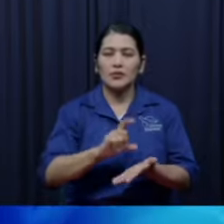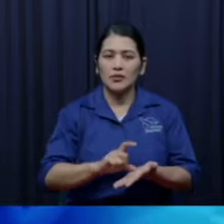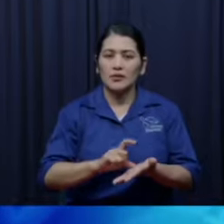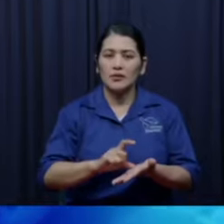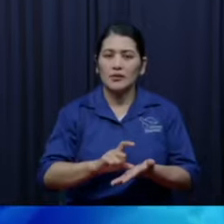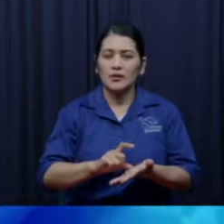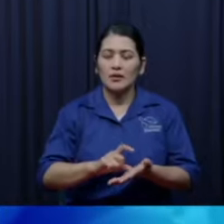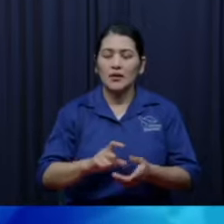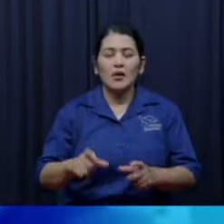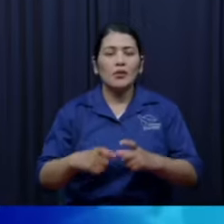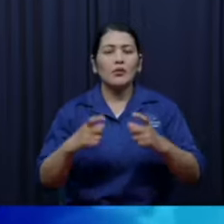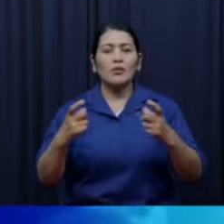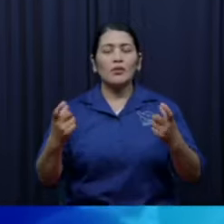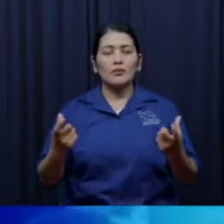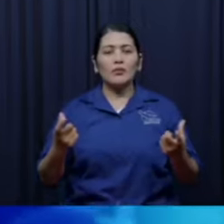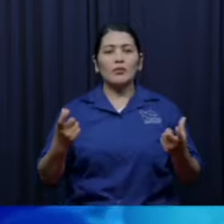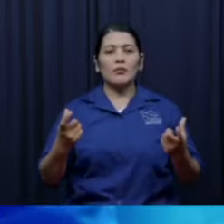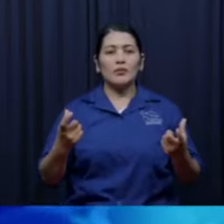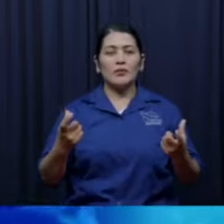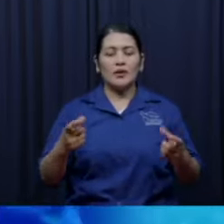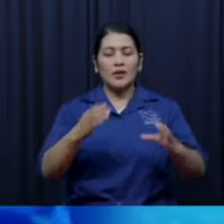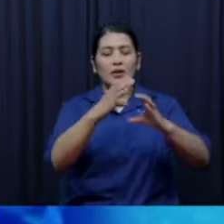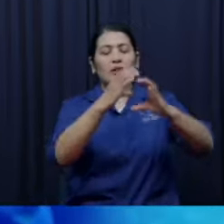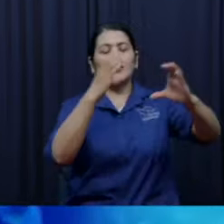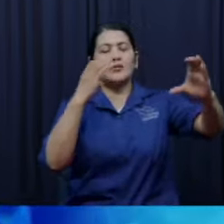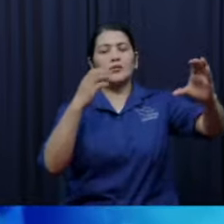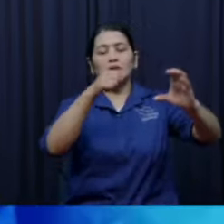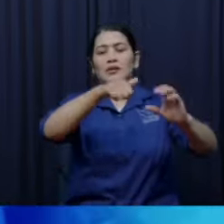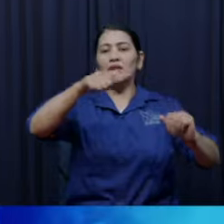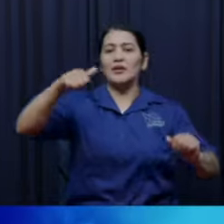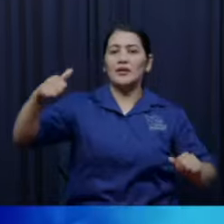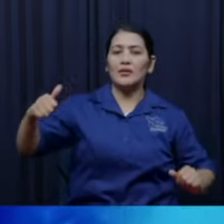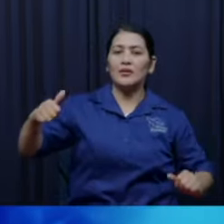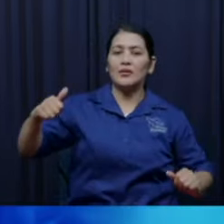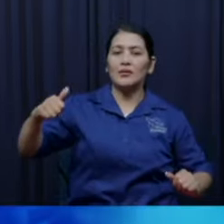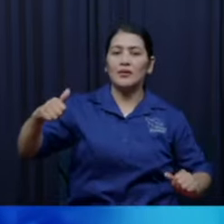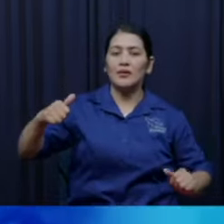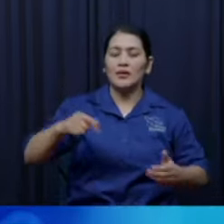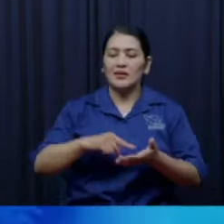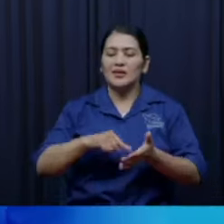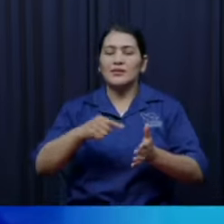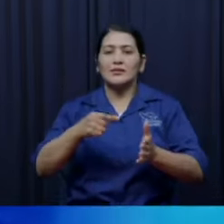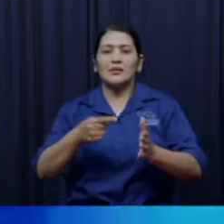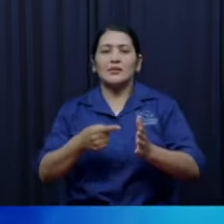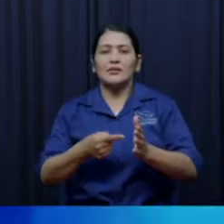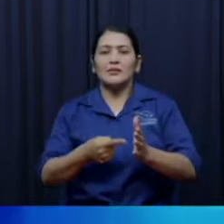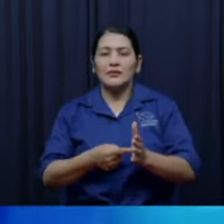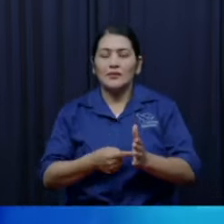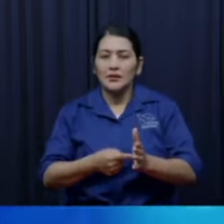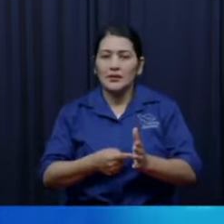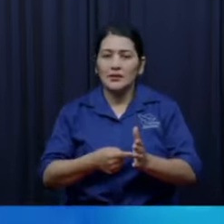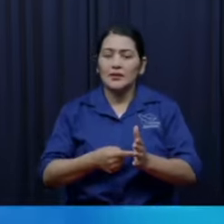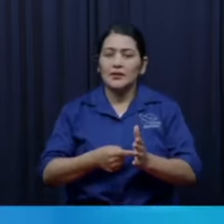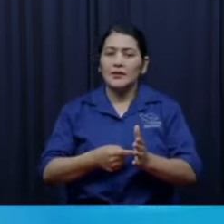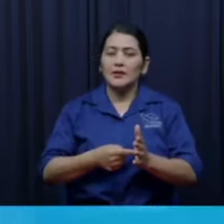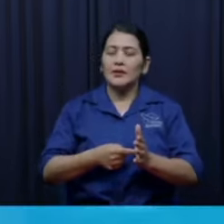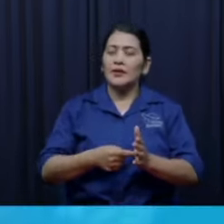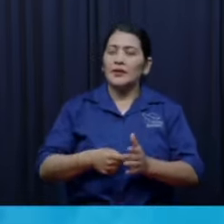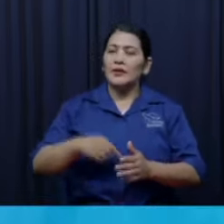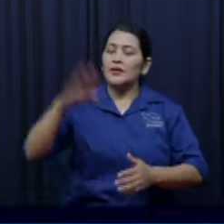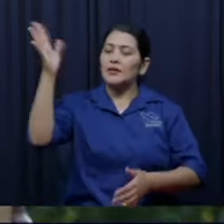o sea que hay cosas que nosotros somos que no sabemos y de alguna manera todos tenemos un cierto tipo de ceguera aún en lo físico